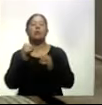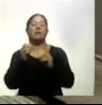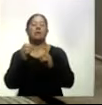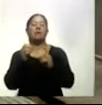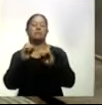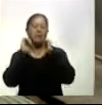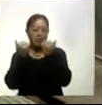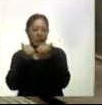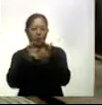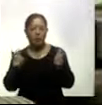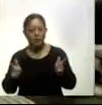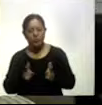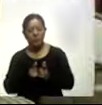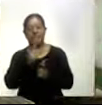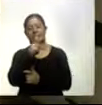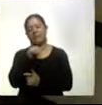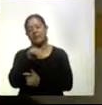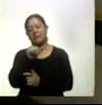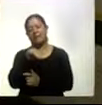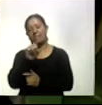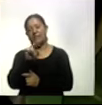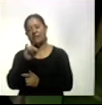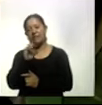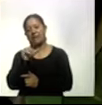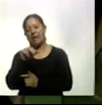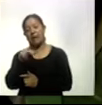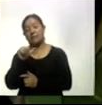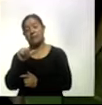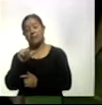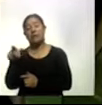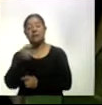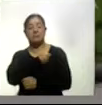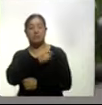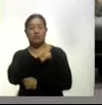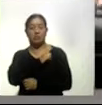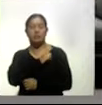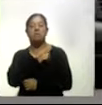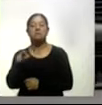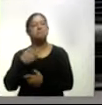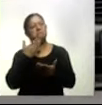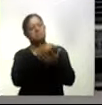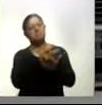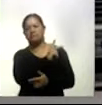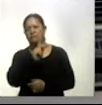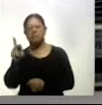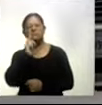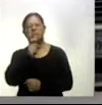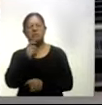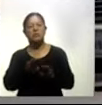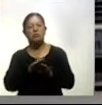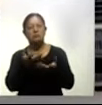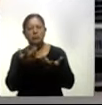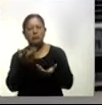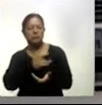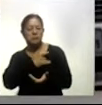países tomar decisiones basadas en datos epidemiológicos detallados para frenar la pandemia la pandemia deja al menos 10 millones